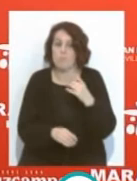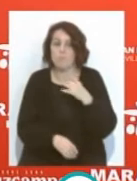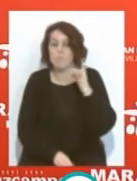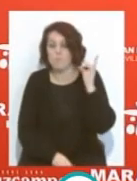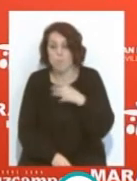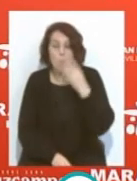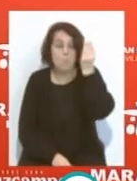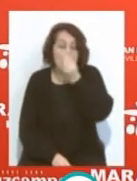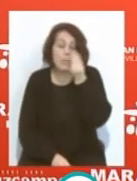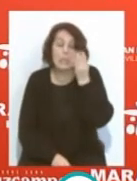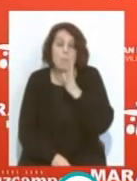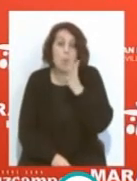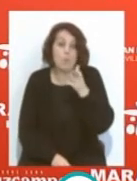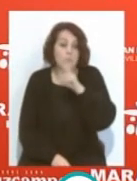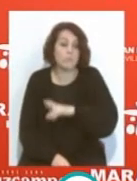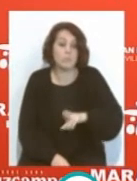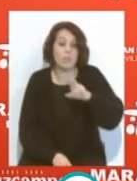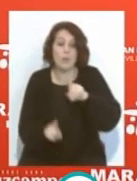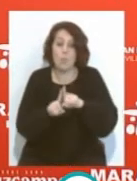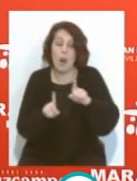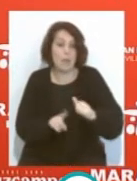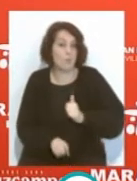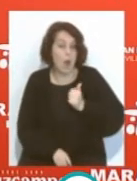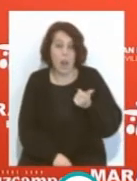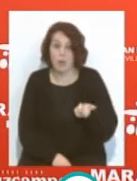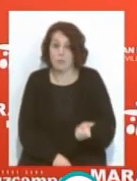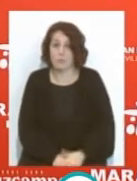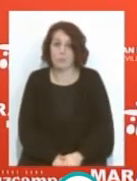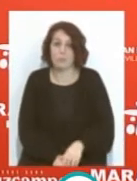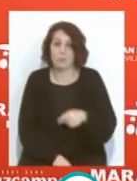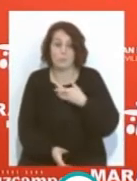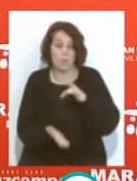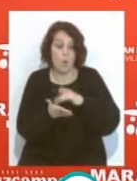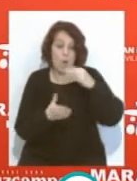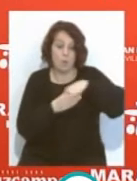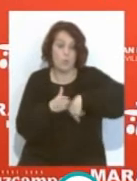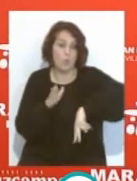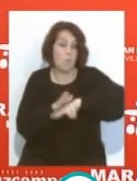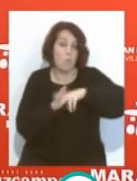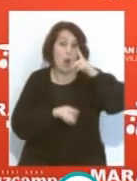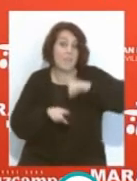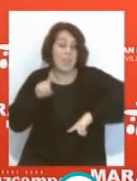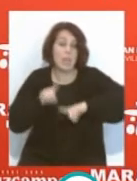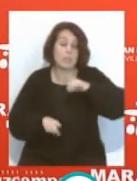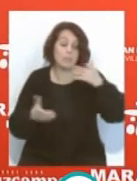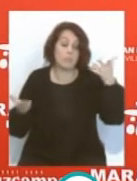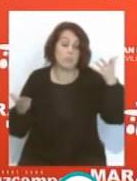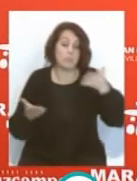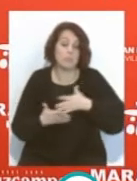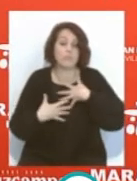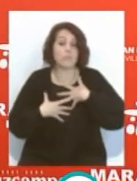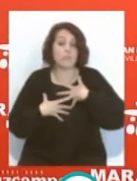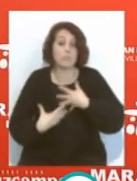bueno vuelvo a repetir que ha sido de manera fortuita esto ocurre en fútbol a veces es lo que más